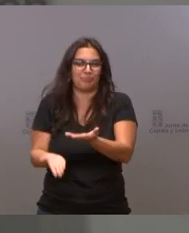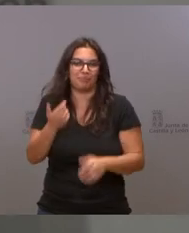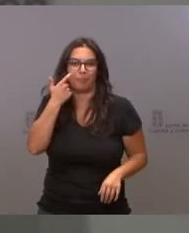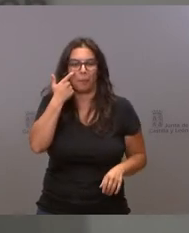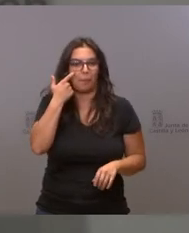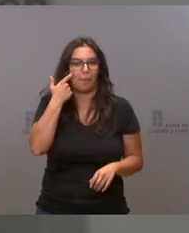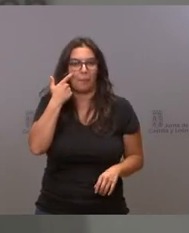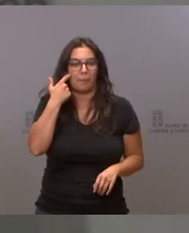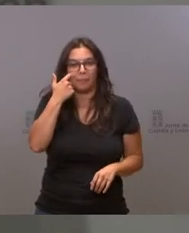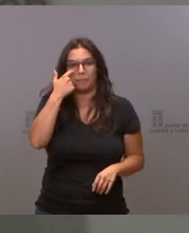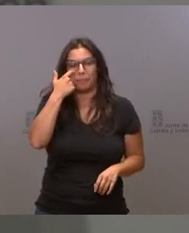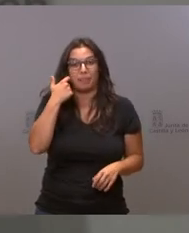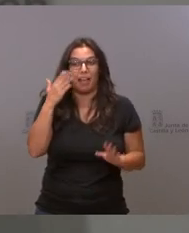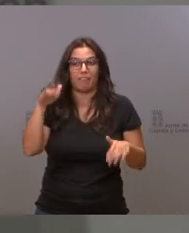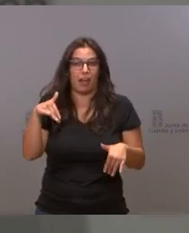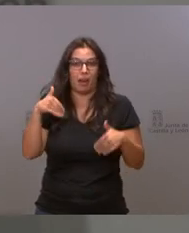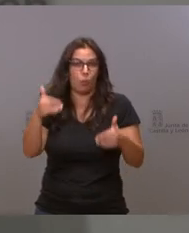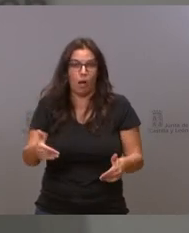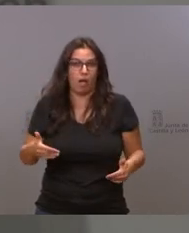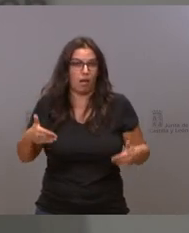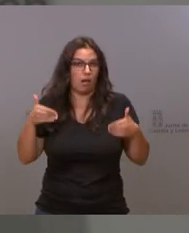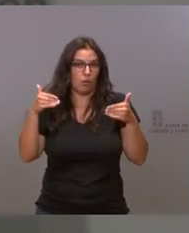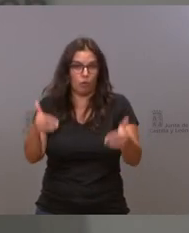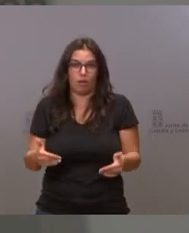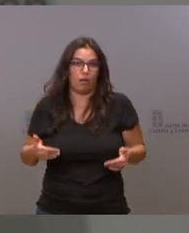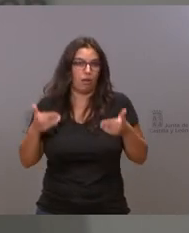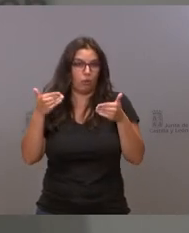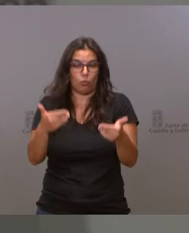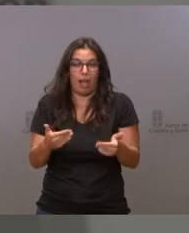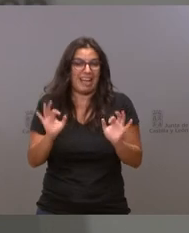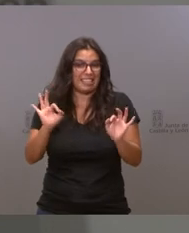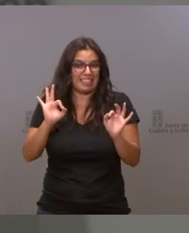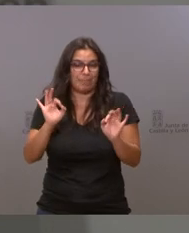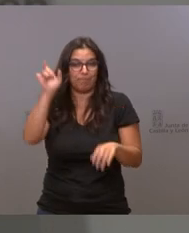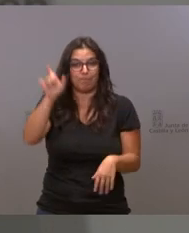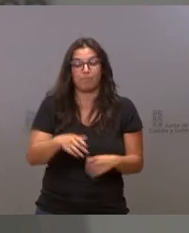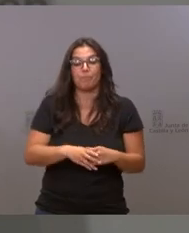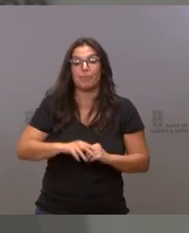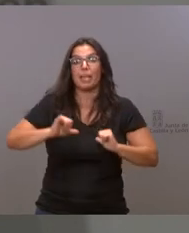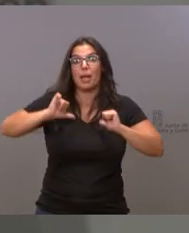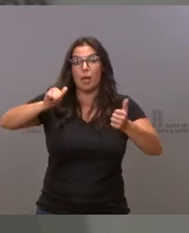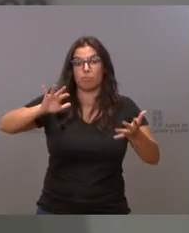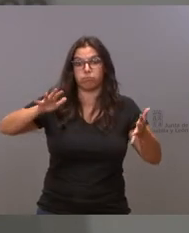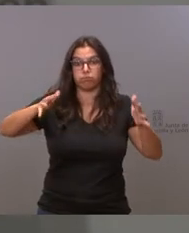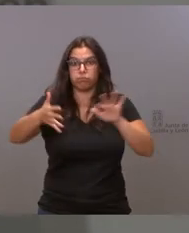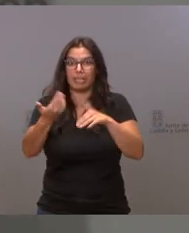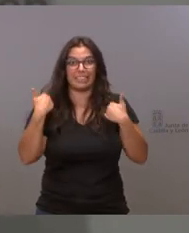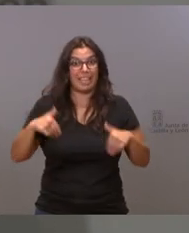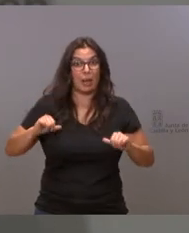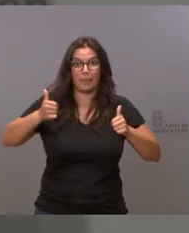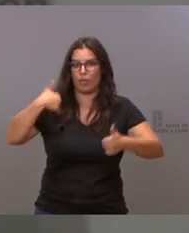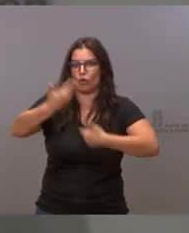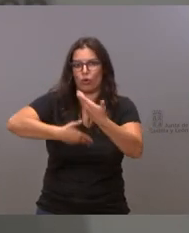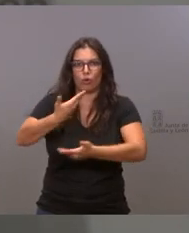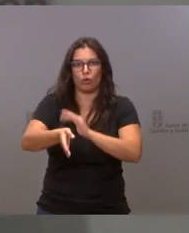siempre volvemos al mismo sitio es la condición de cada uno. ¿Y cuándo vamos a empezar? Nosotros ya hemos empezado y seguimos